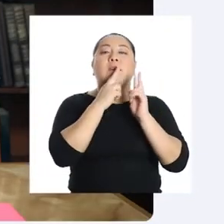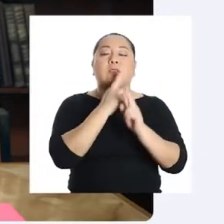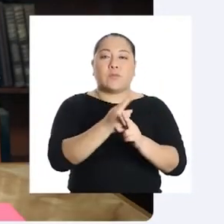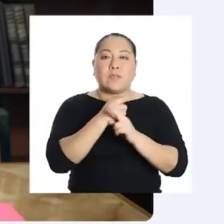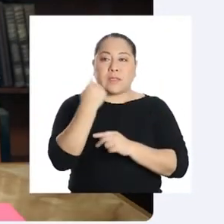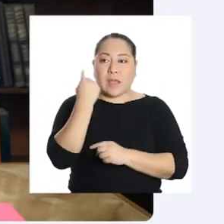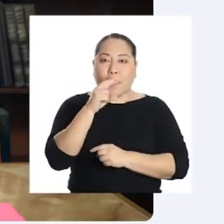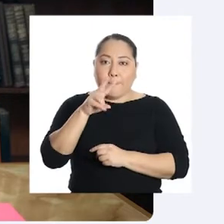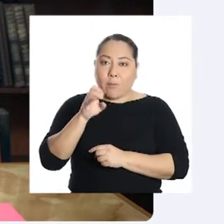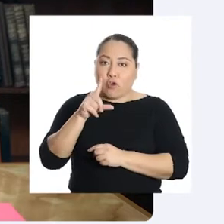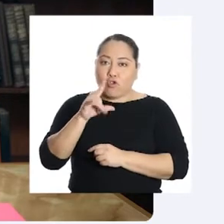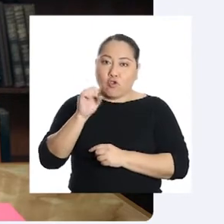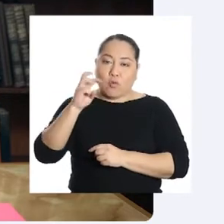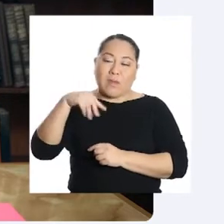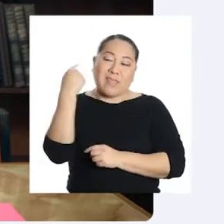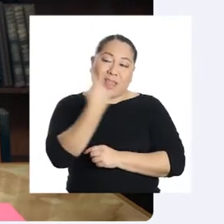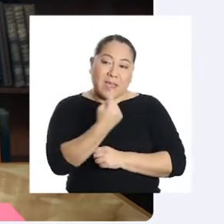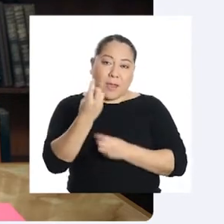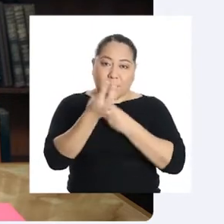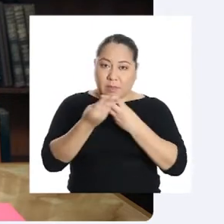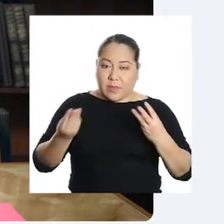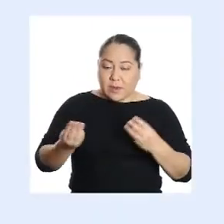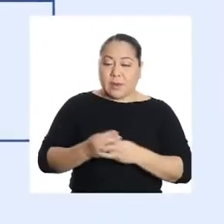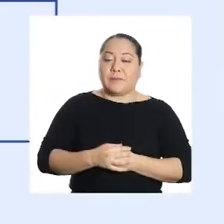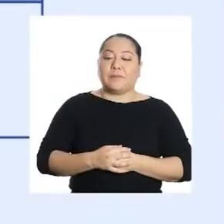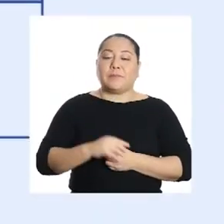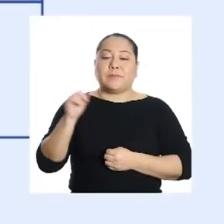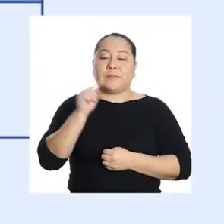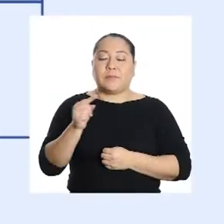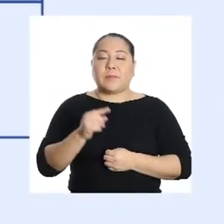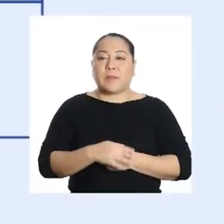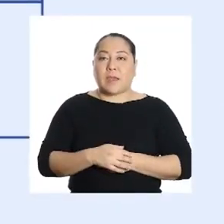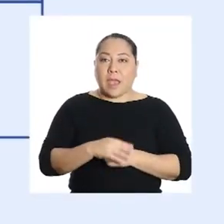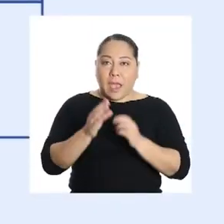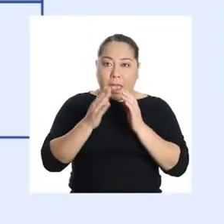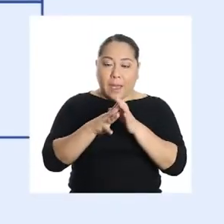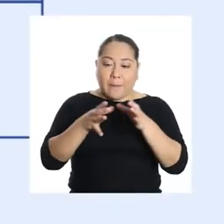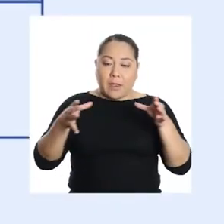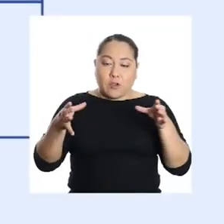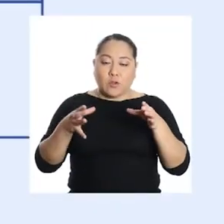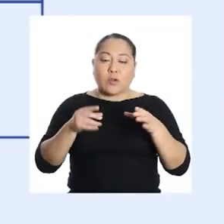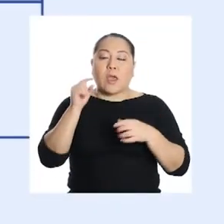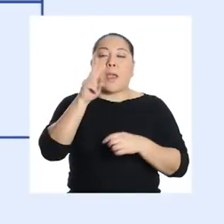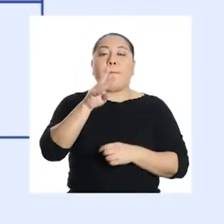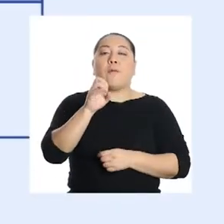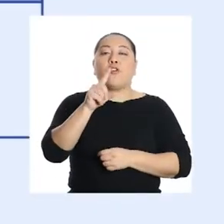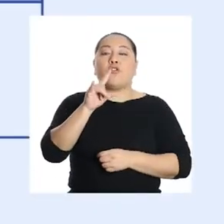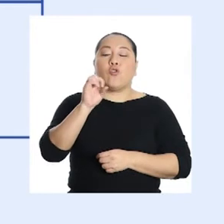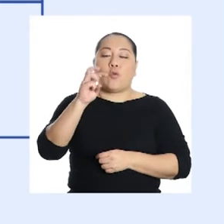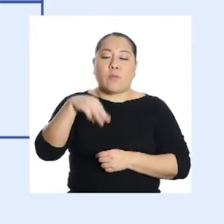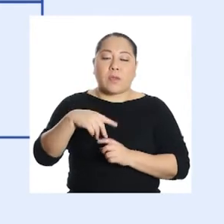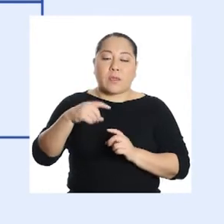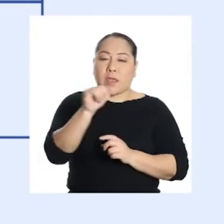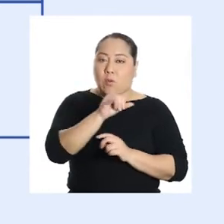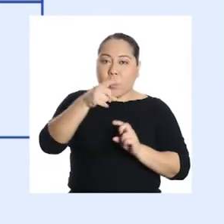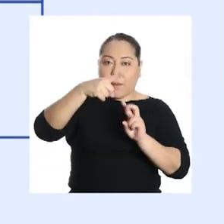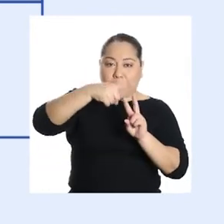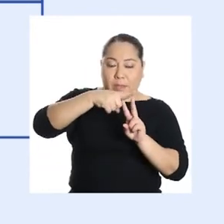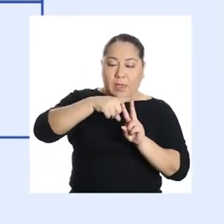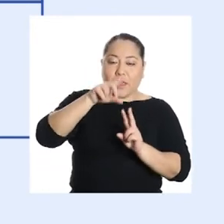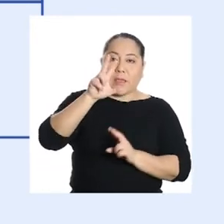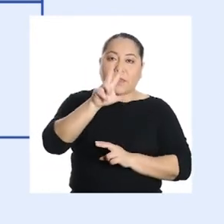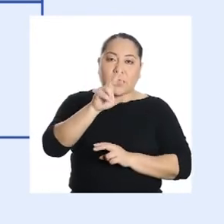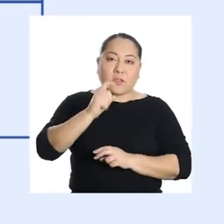del volumen de cada material y de la abertura. En el caso de la abertura, el volumen será igual a pi,